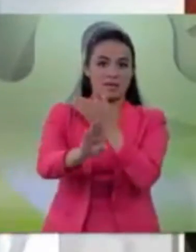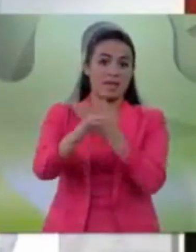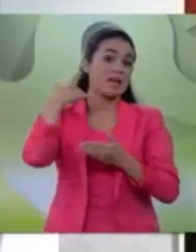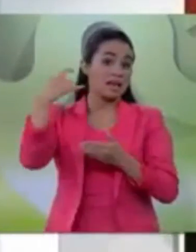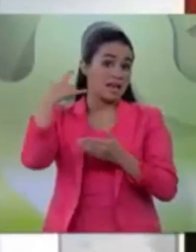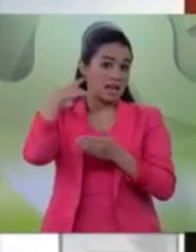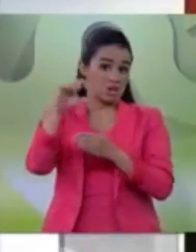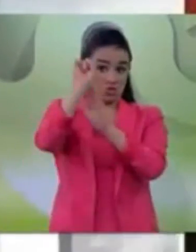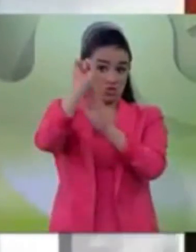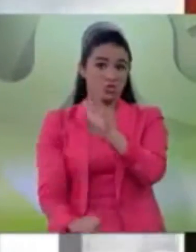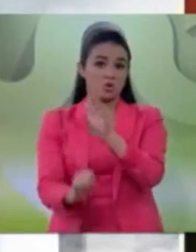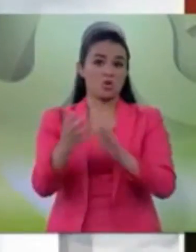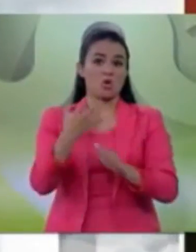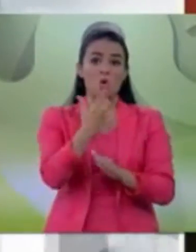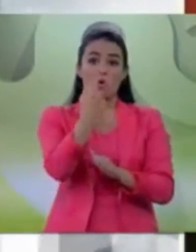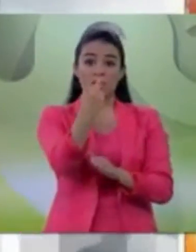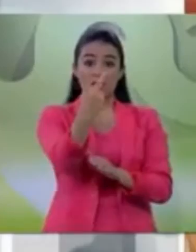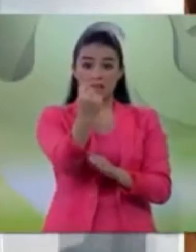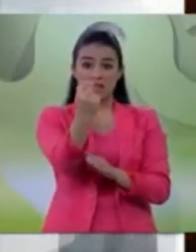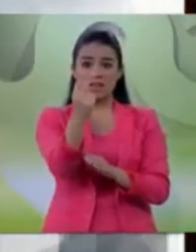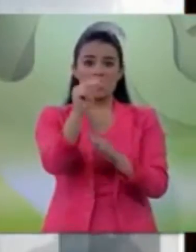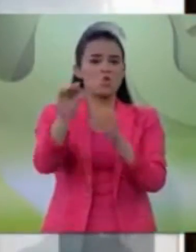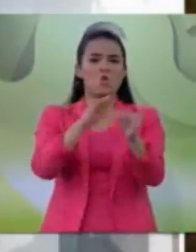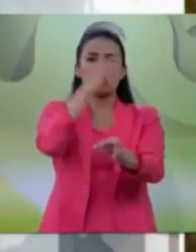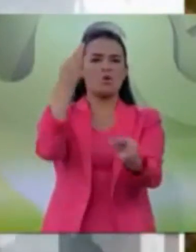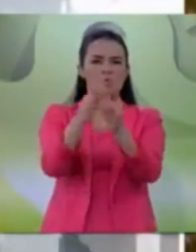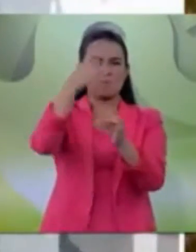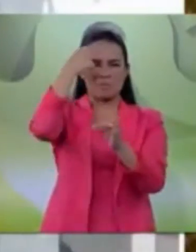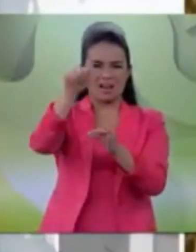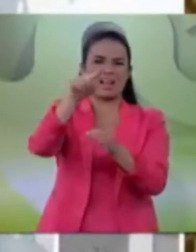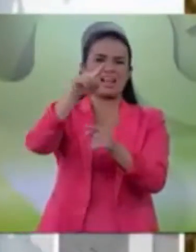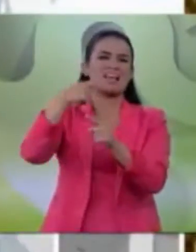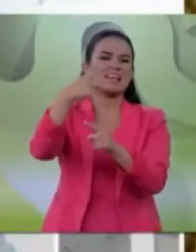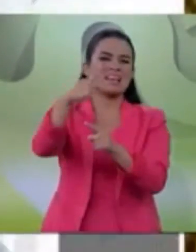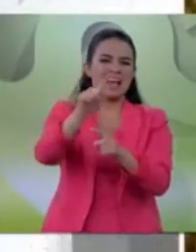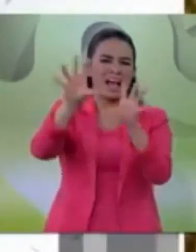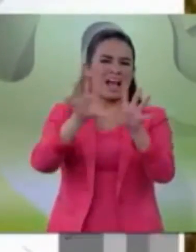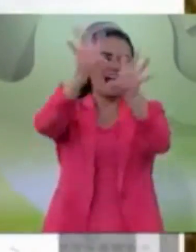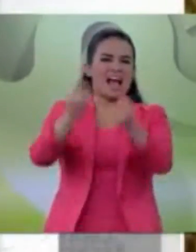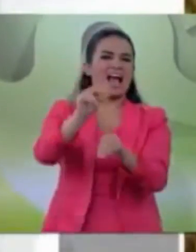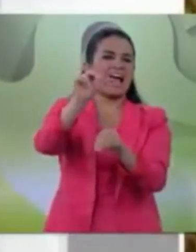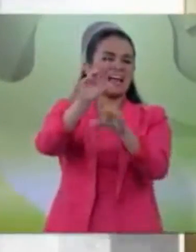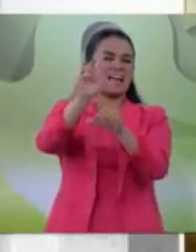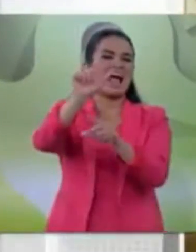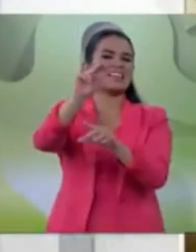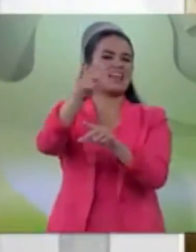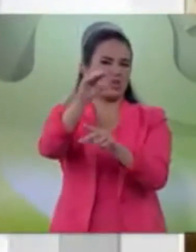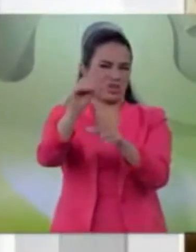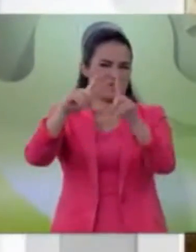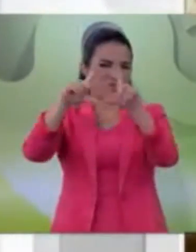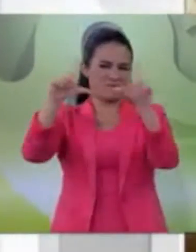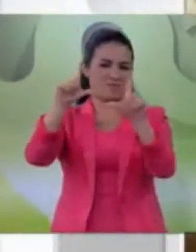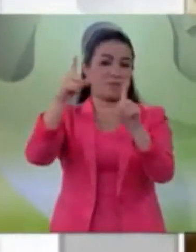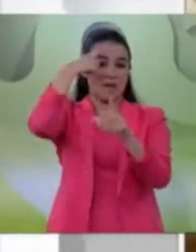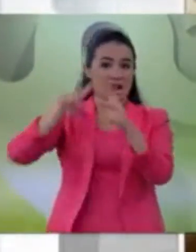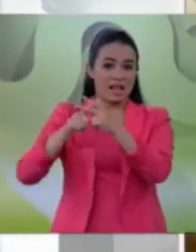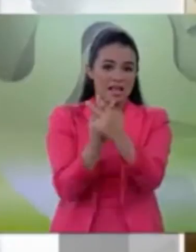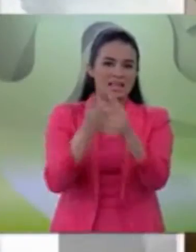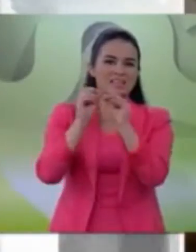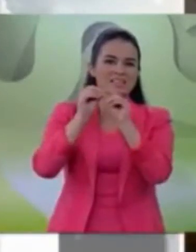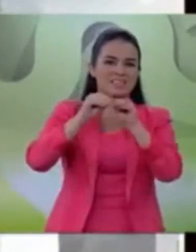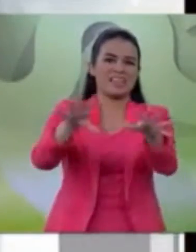En Baja California Sur, solo una televisora no cumplió con los requerimientos técnicos que demandaba el apagón analógico para poder iniciar